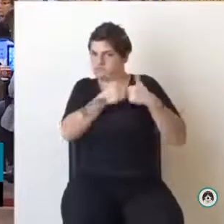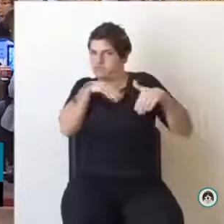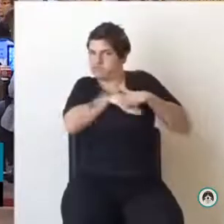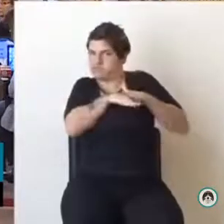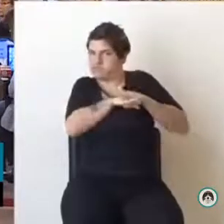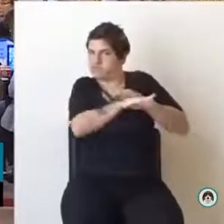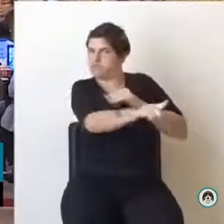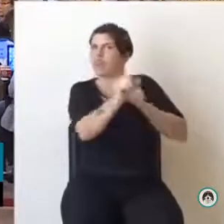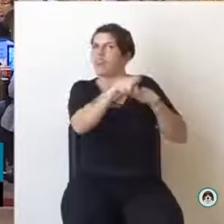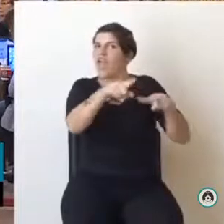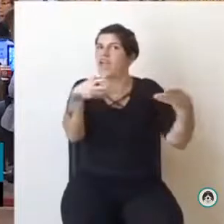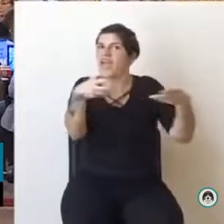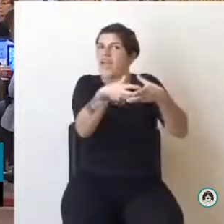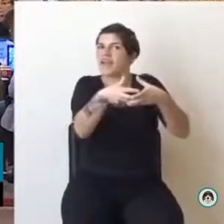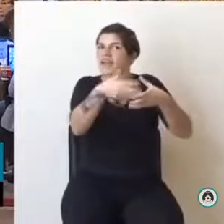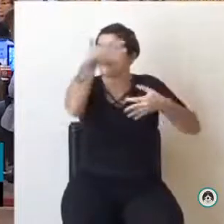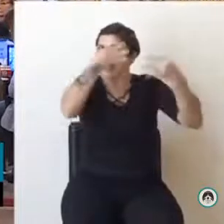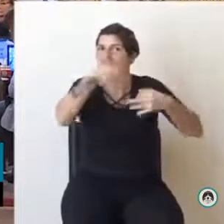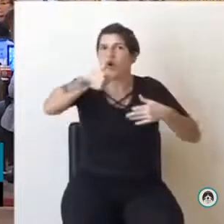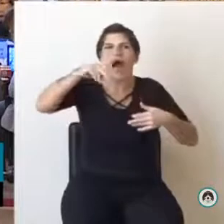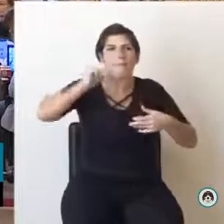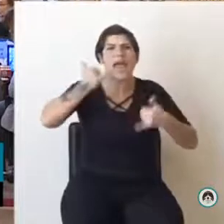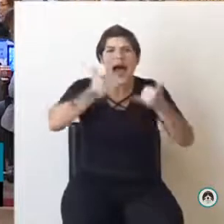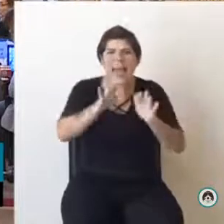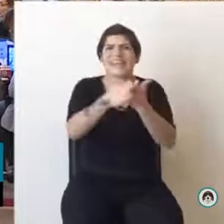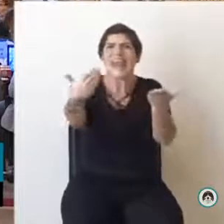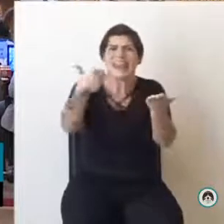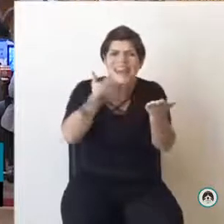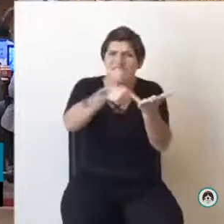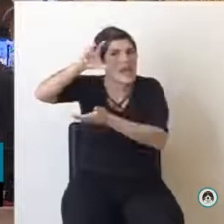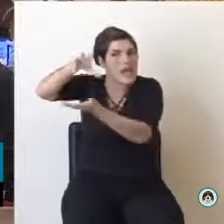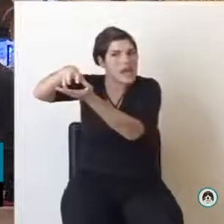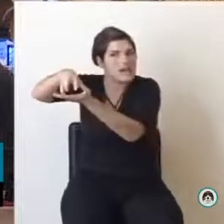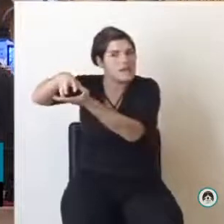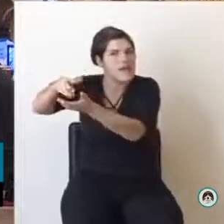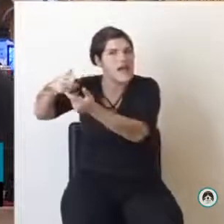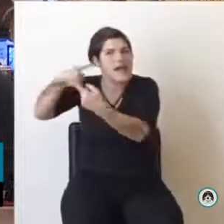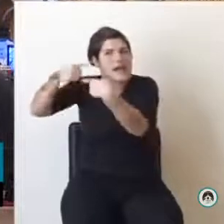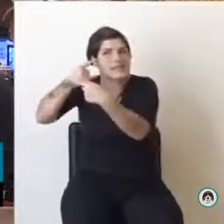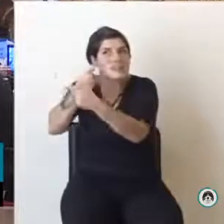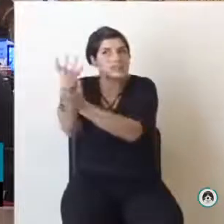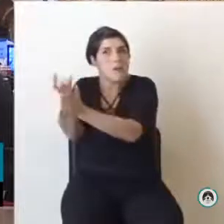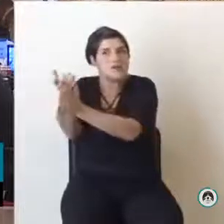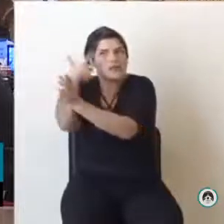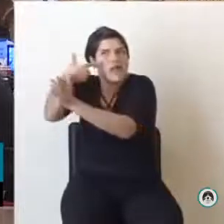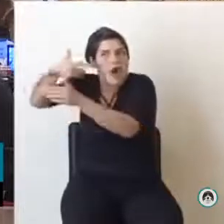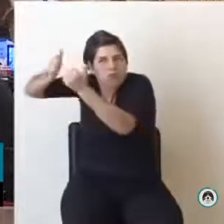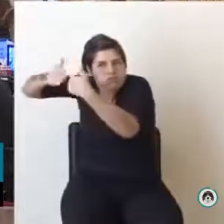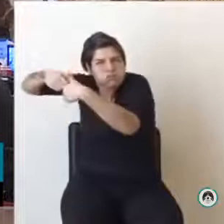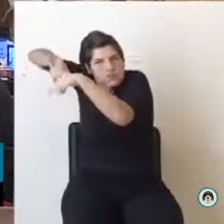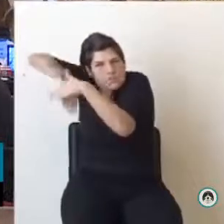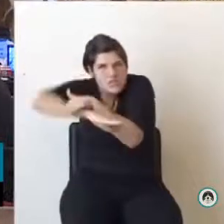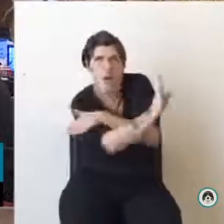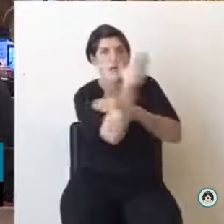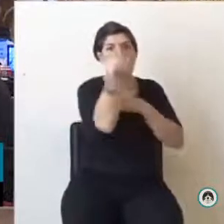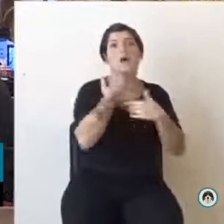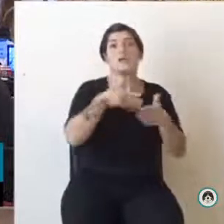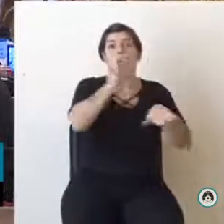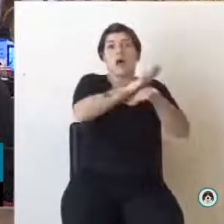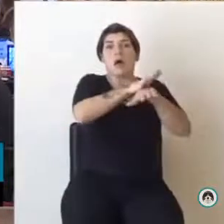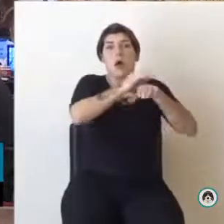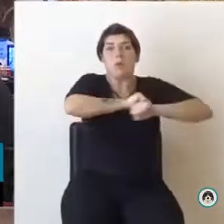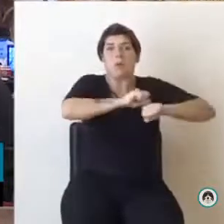que son parte de libros, donde habla cómo se traficaban esos archivos, jamás las víctimas pudieron tener un verdadero acceso.